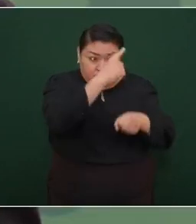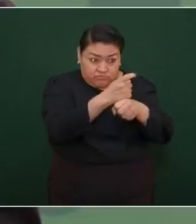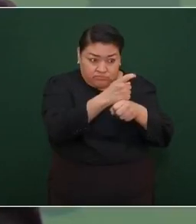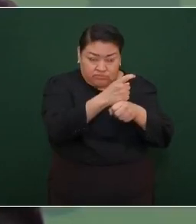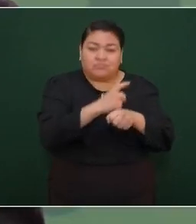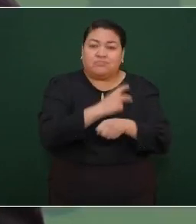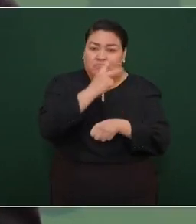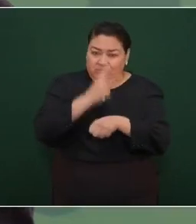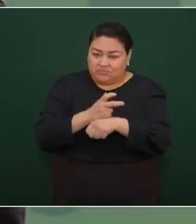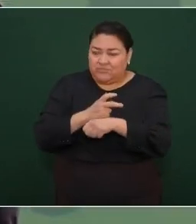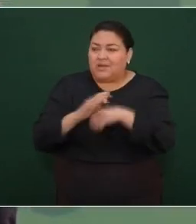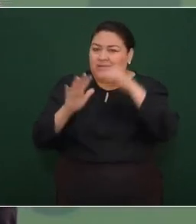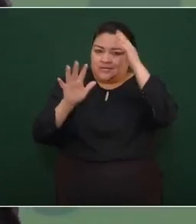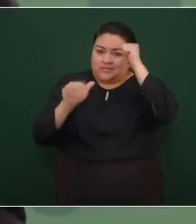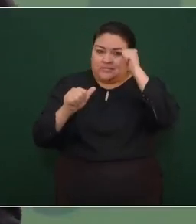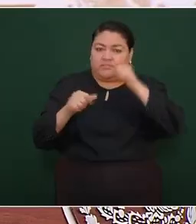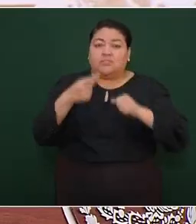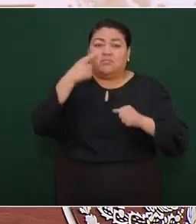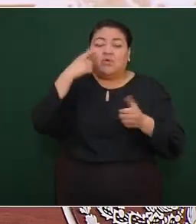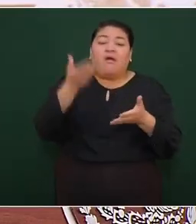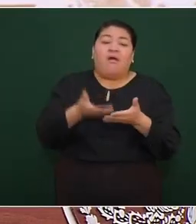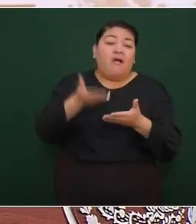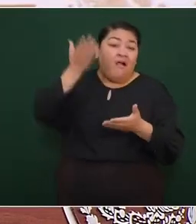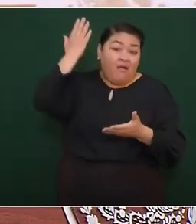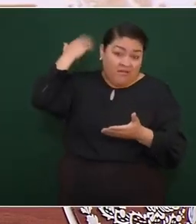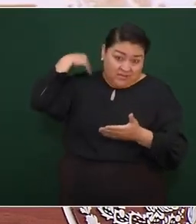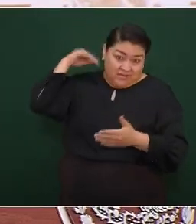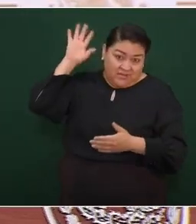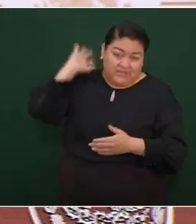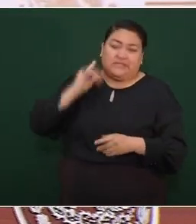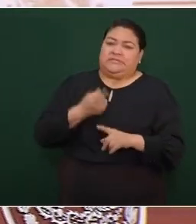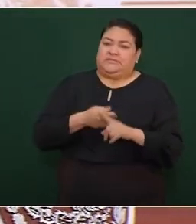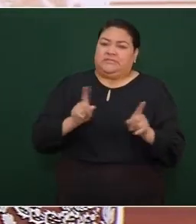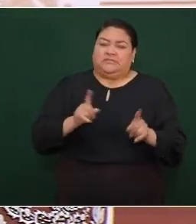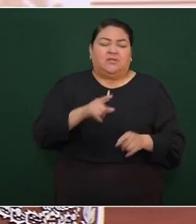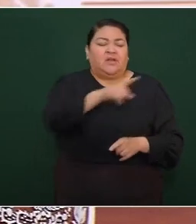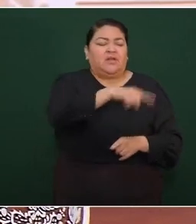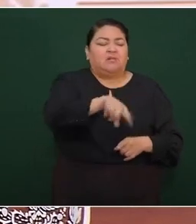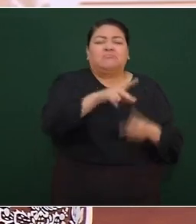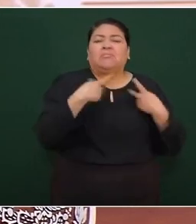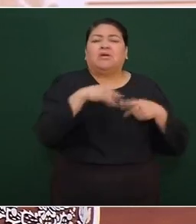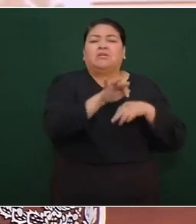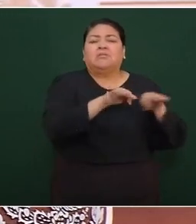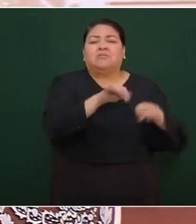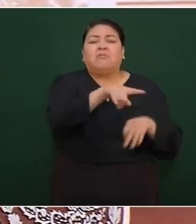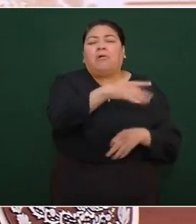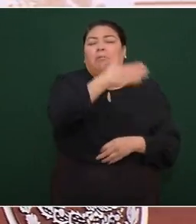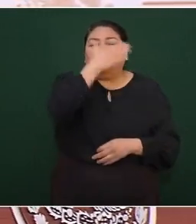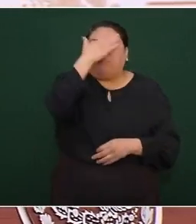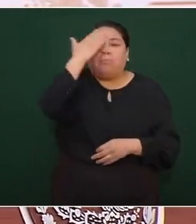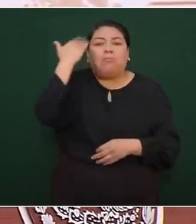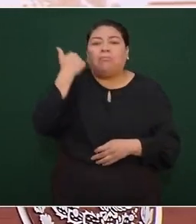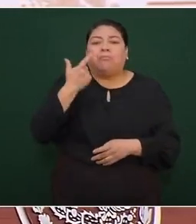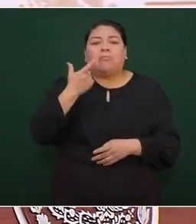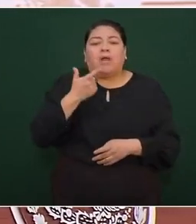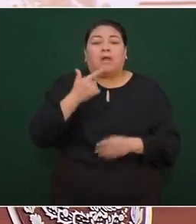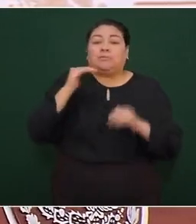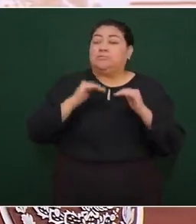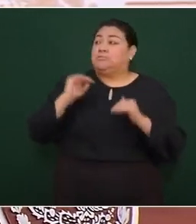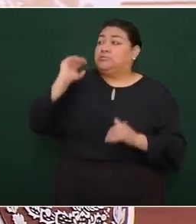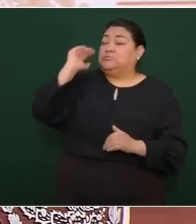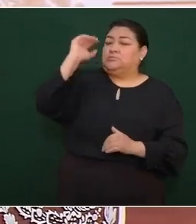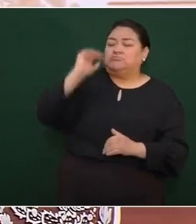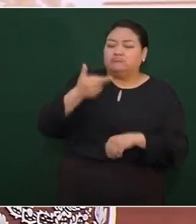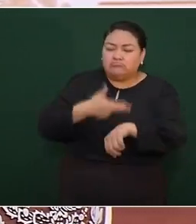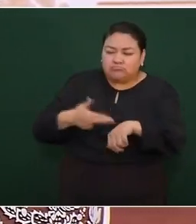antes el trabajador ni se enteraba de los arreglos que se